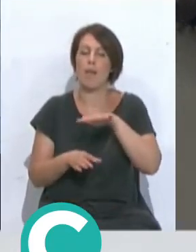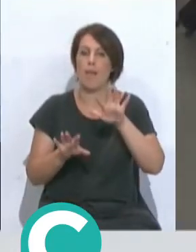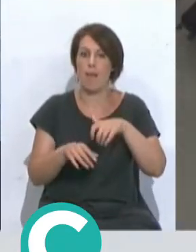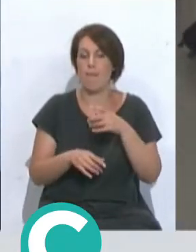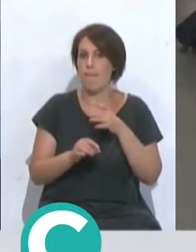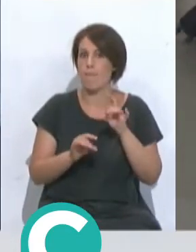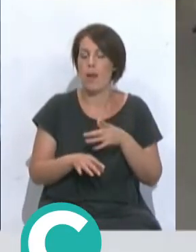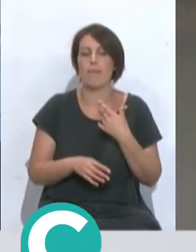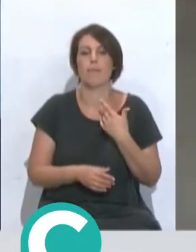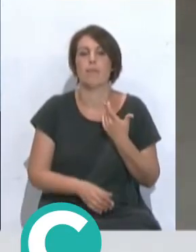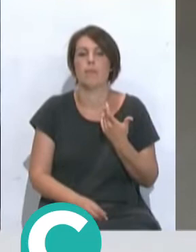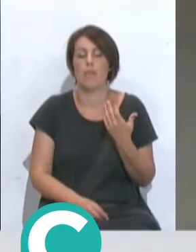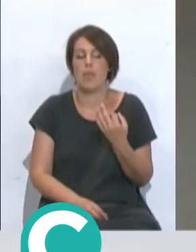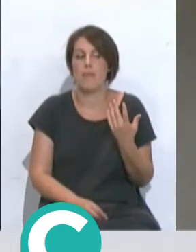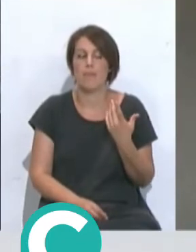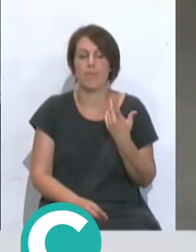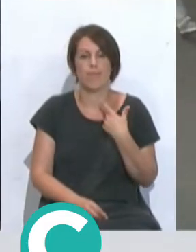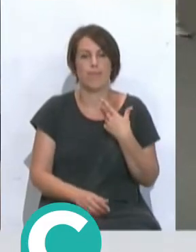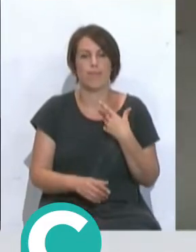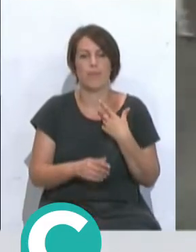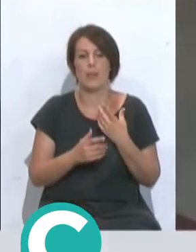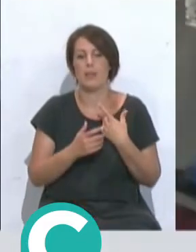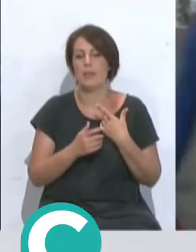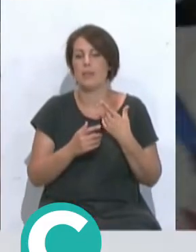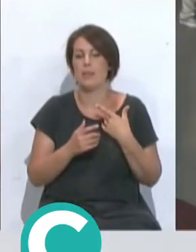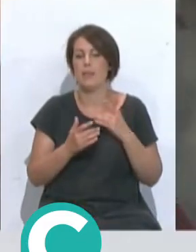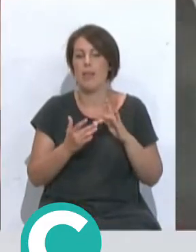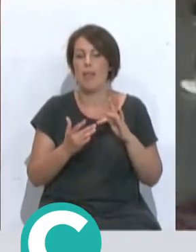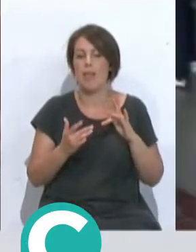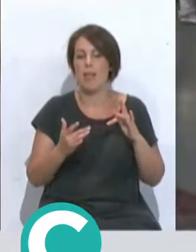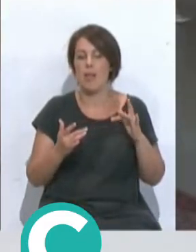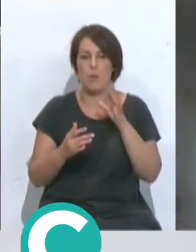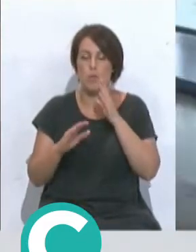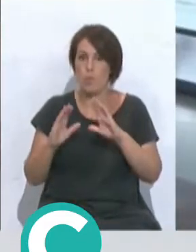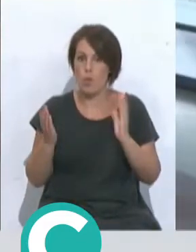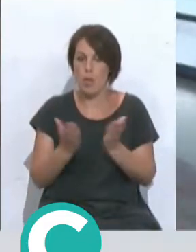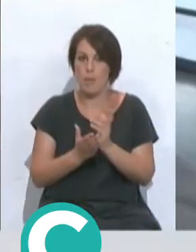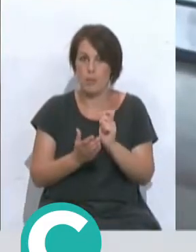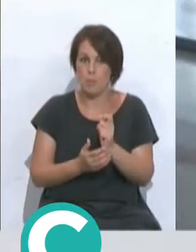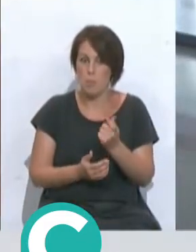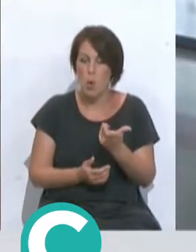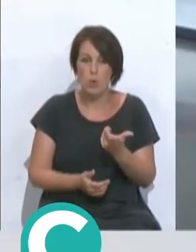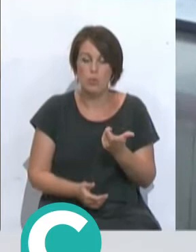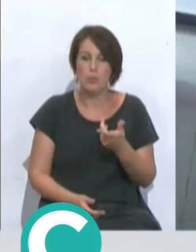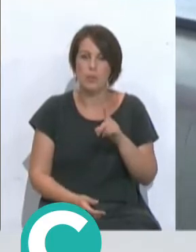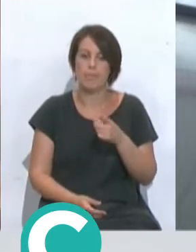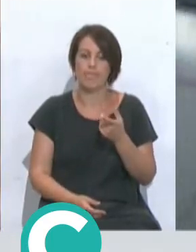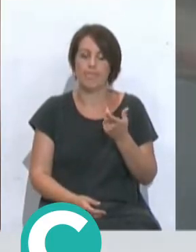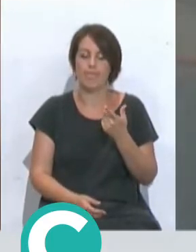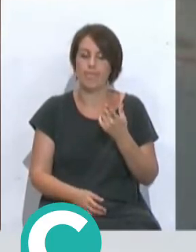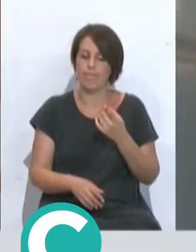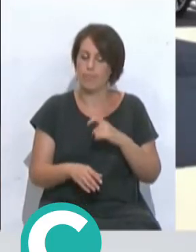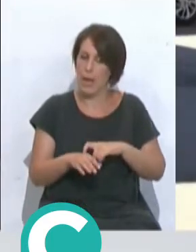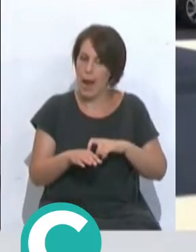que ha debido ser muy grande ese desgaste para que a pocos meses de celebrarse el Mundial hayas tenido también la personalidad